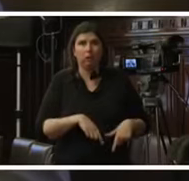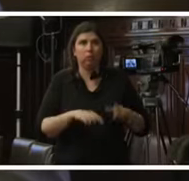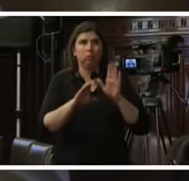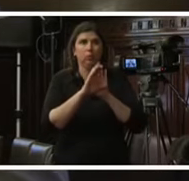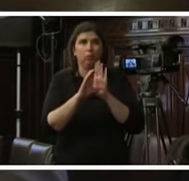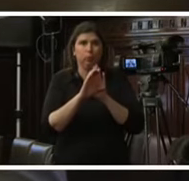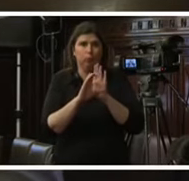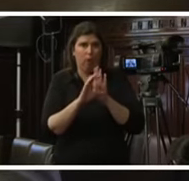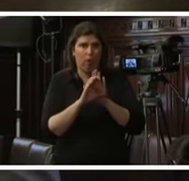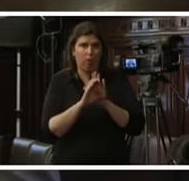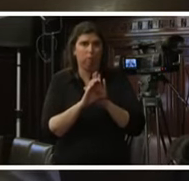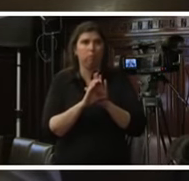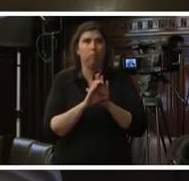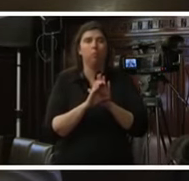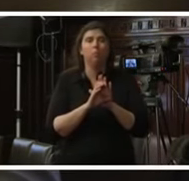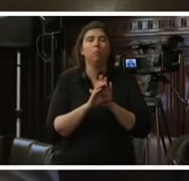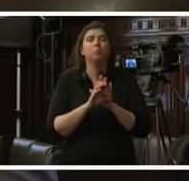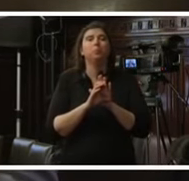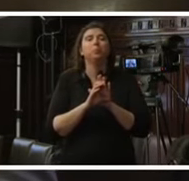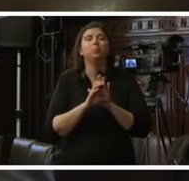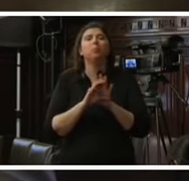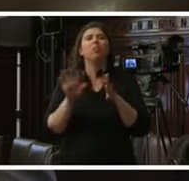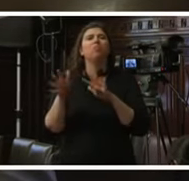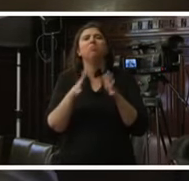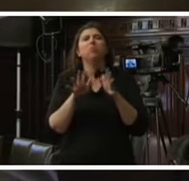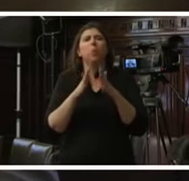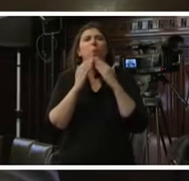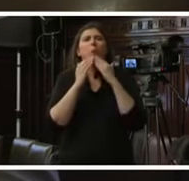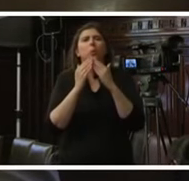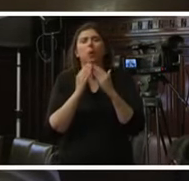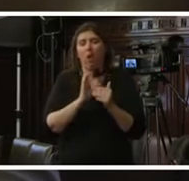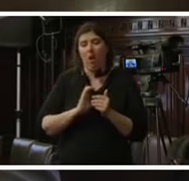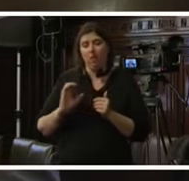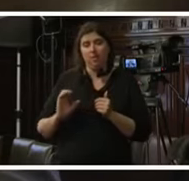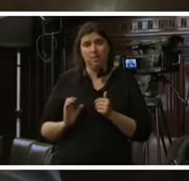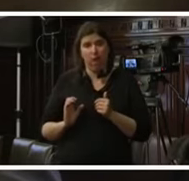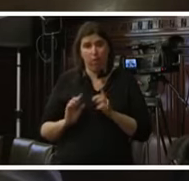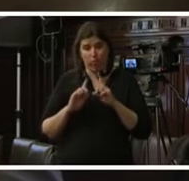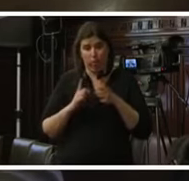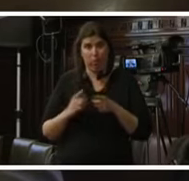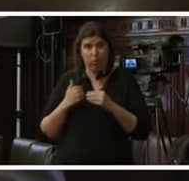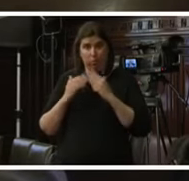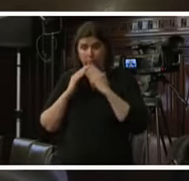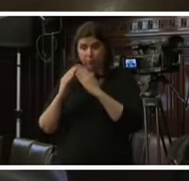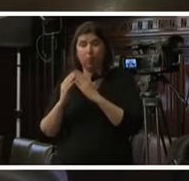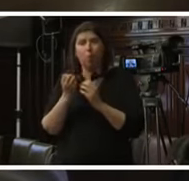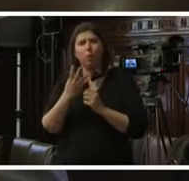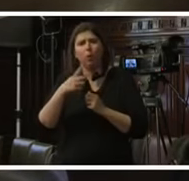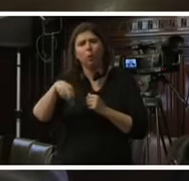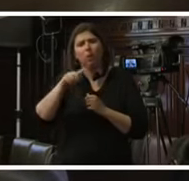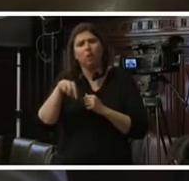igualmente como le preguntaría al Estado ¿por qué considerarían